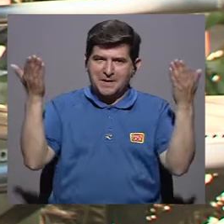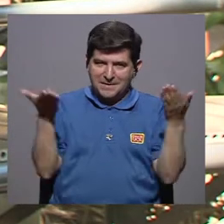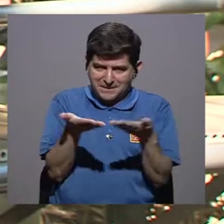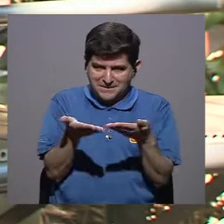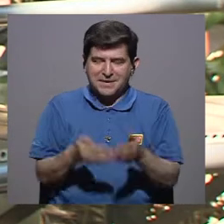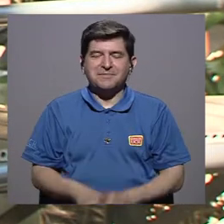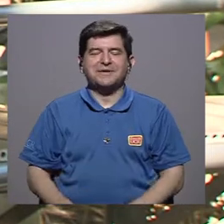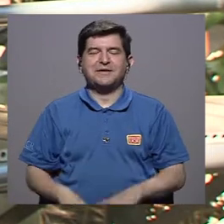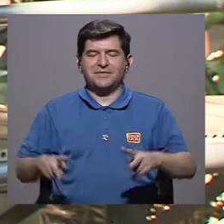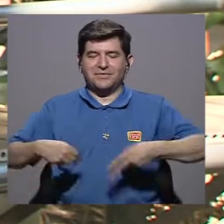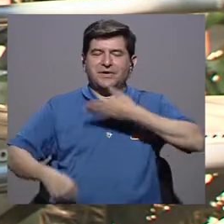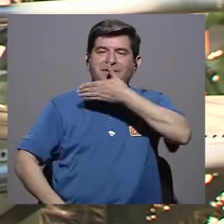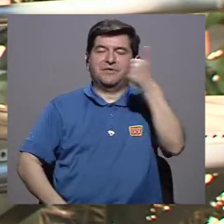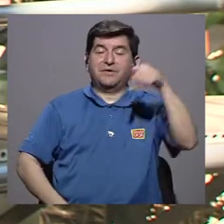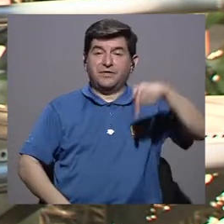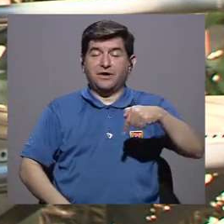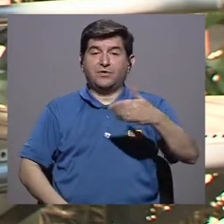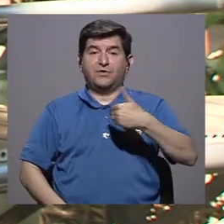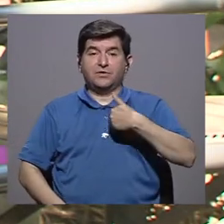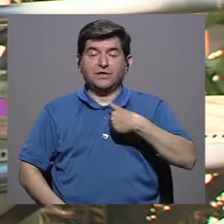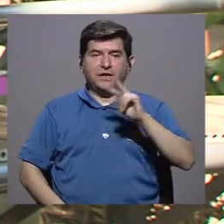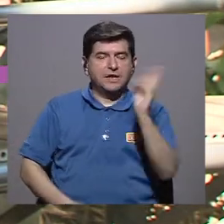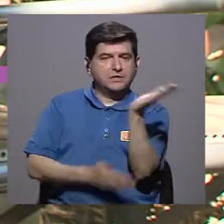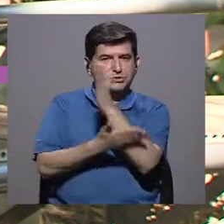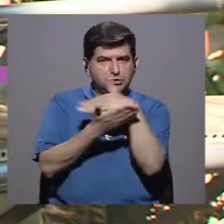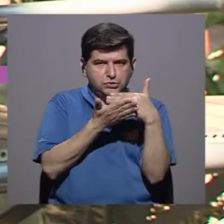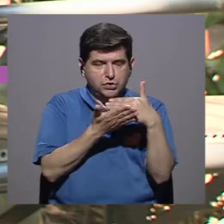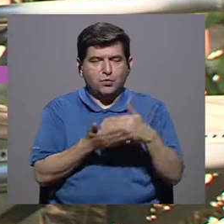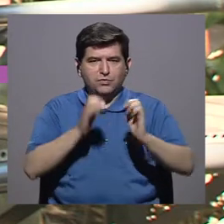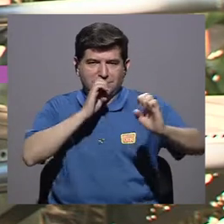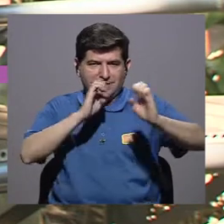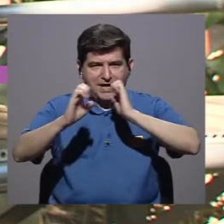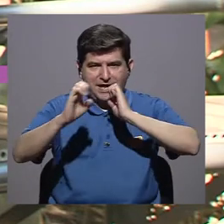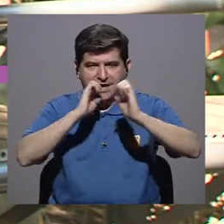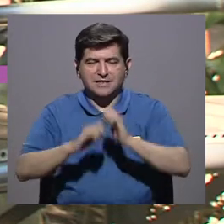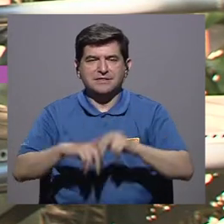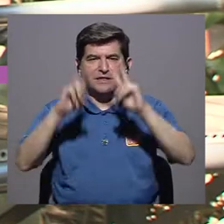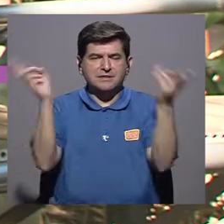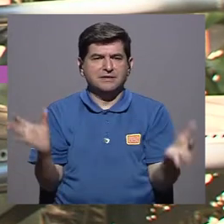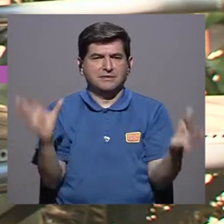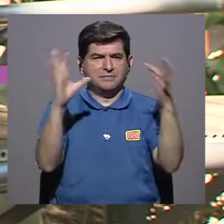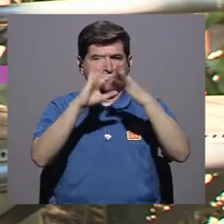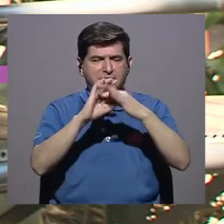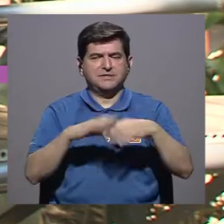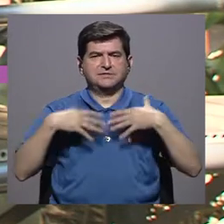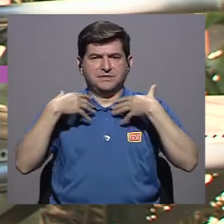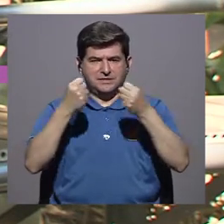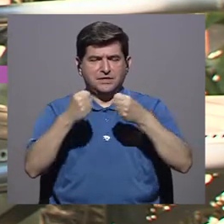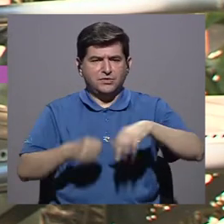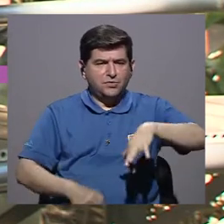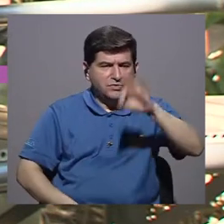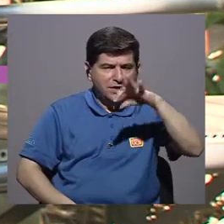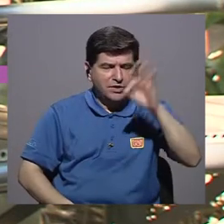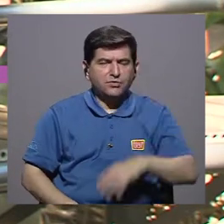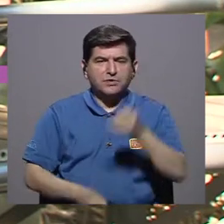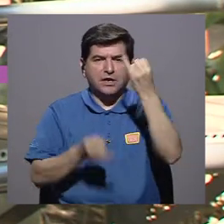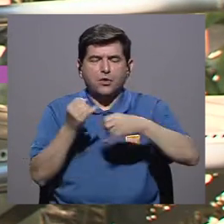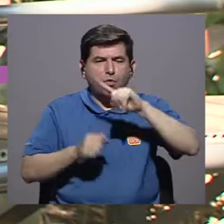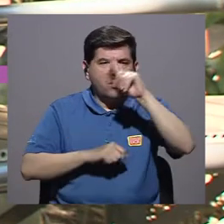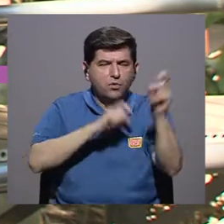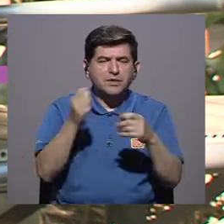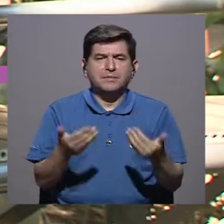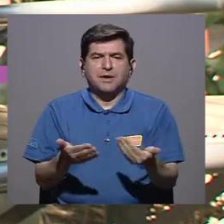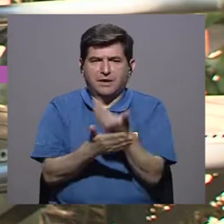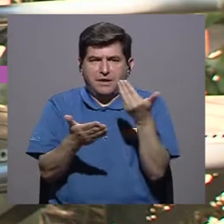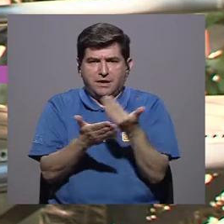Bienvenido y bienvenida a vivir mejor. Hoy tenemos la segunda parte de entrevistas de temas relacionados con salud que encontramos en la última